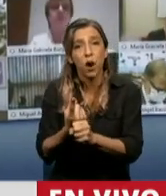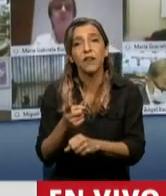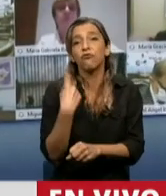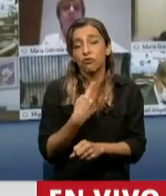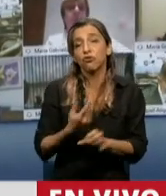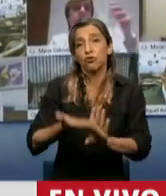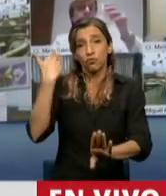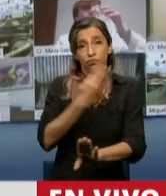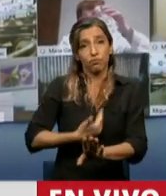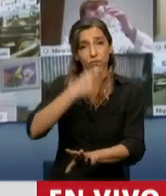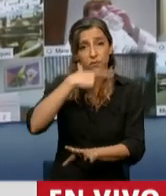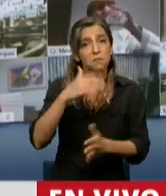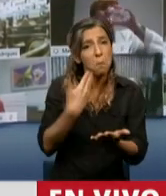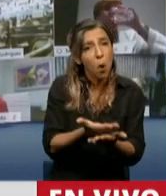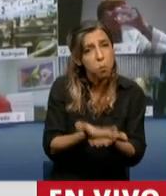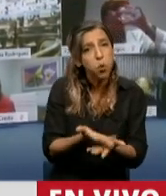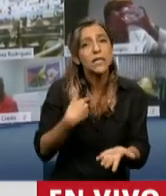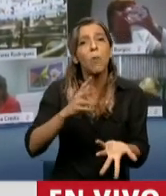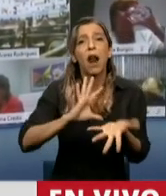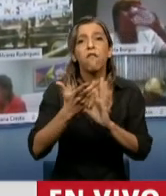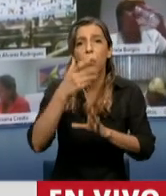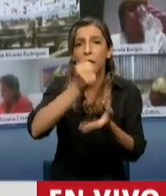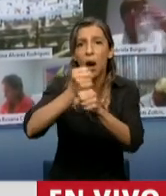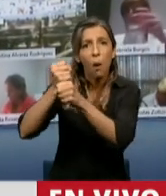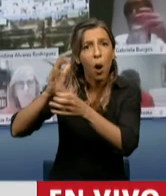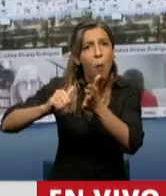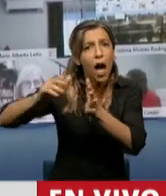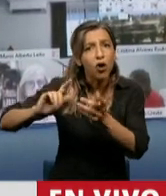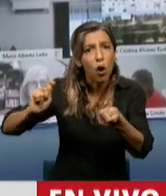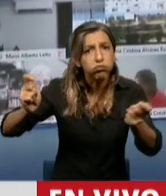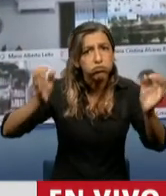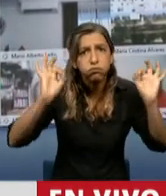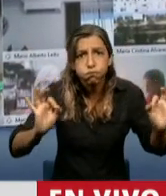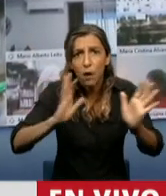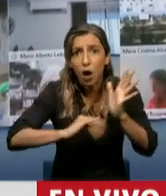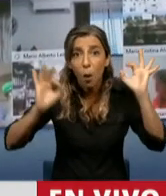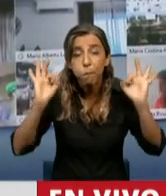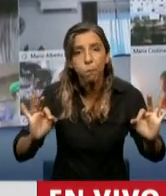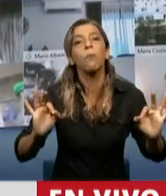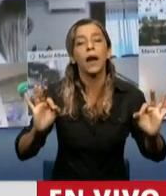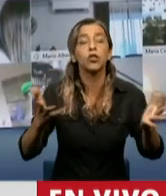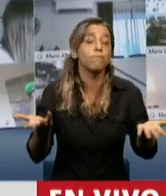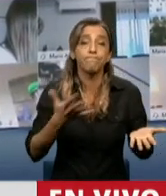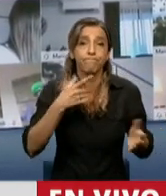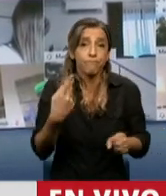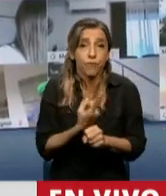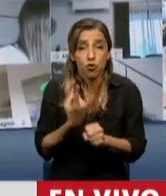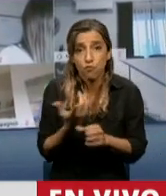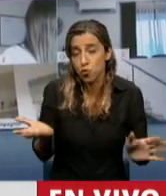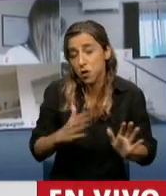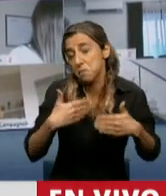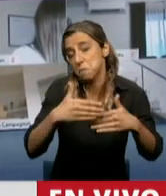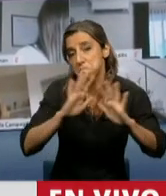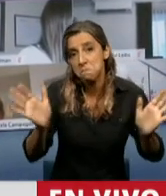lamentablemente no prosperó a pesar que había un gran acuerdo político al principio, mayores incentivos a los que aportan para premiar al